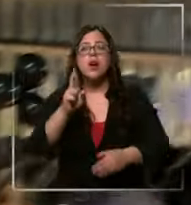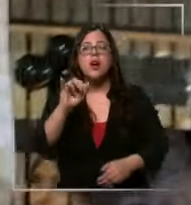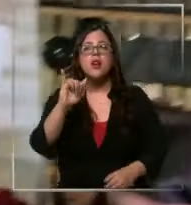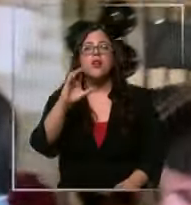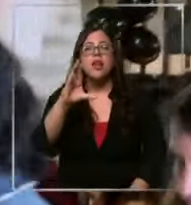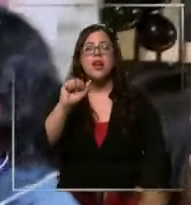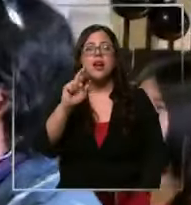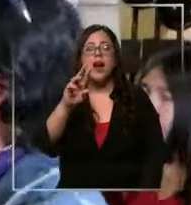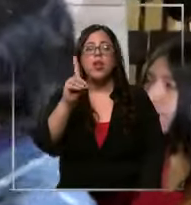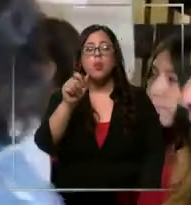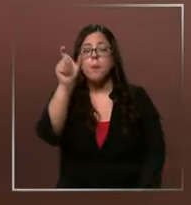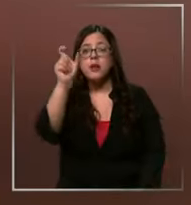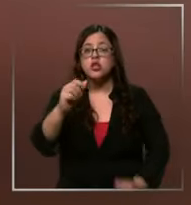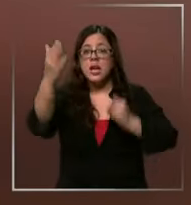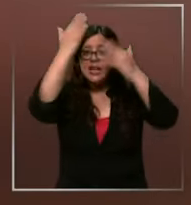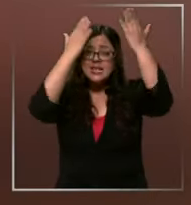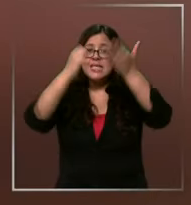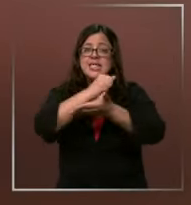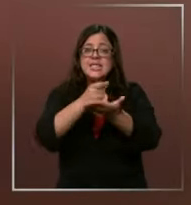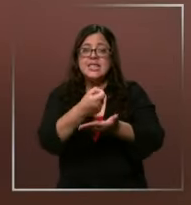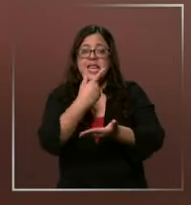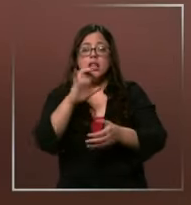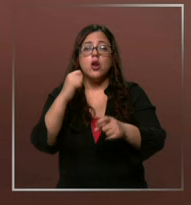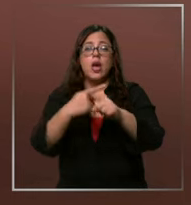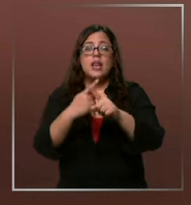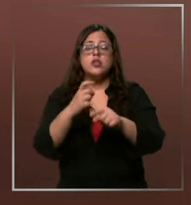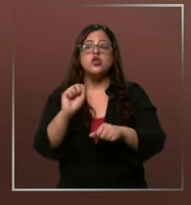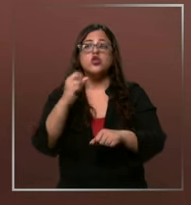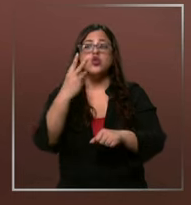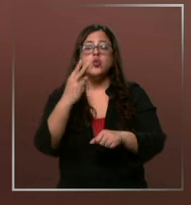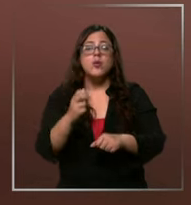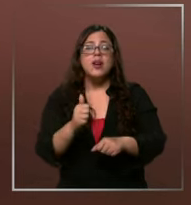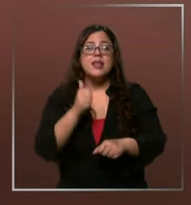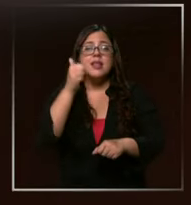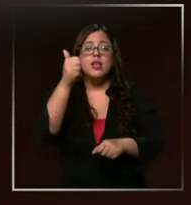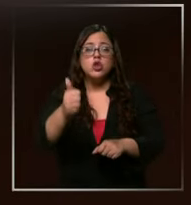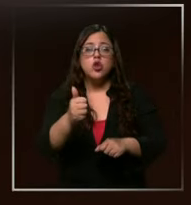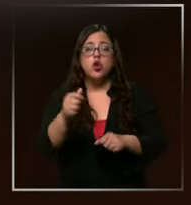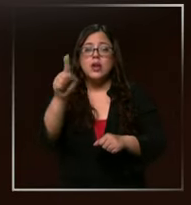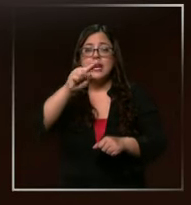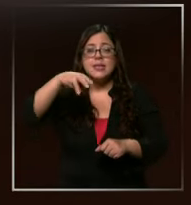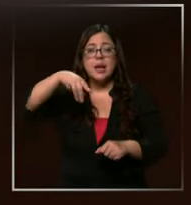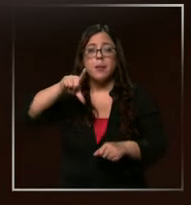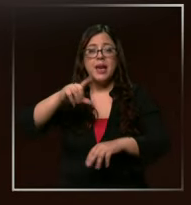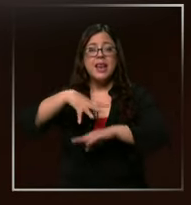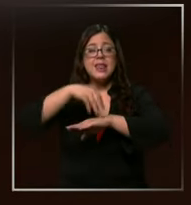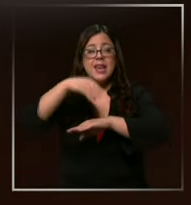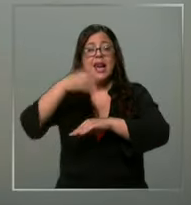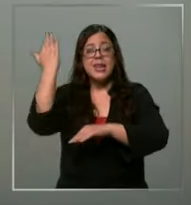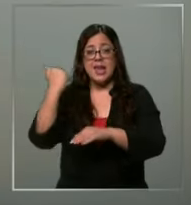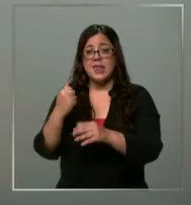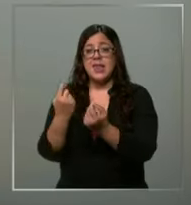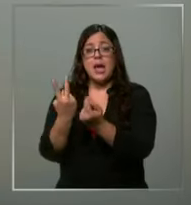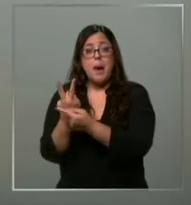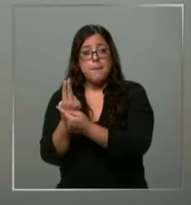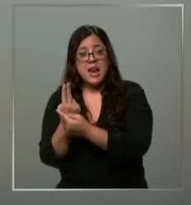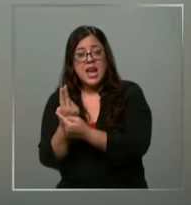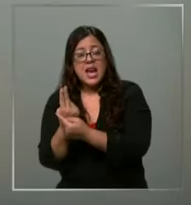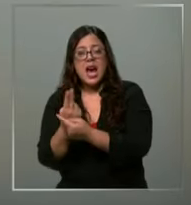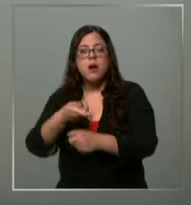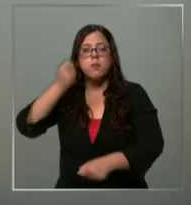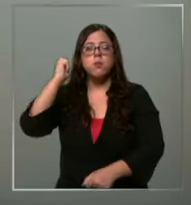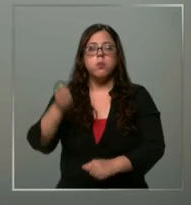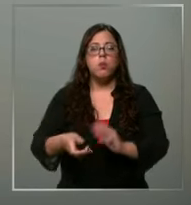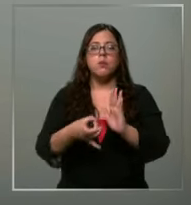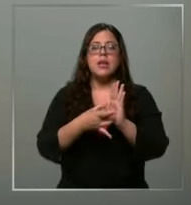Llévenez, un reconocido psiquiatra y ex subdirector del Servicio Médico Legal de Arica, quien en ese entonces era su pareja, fue formalizado